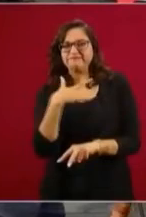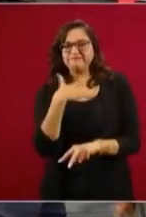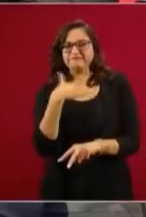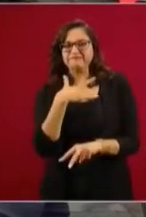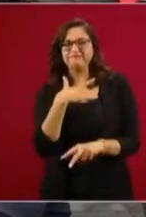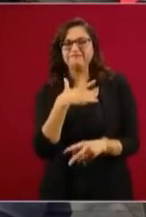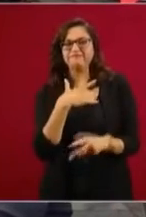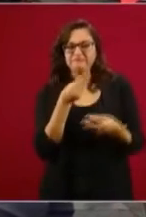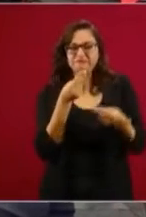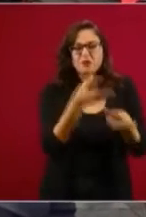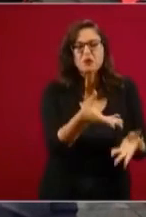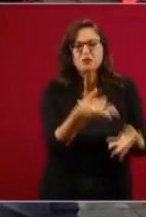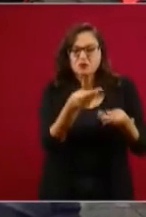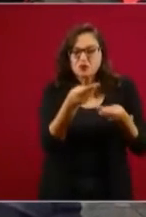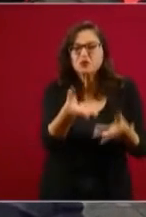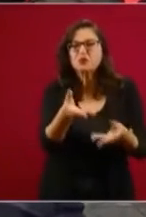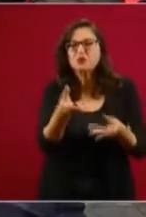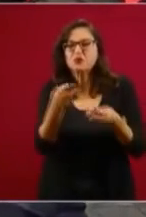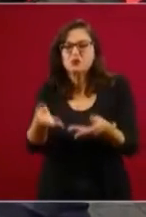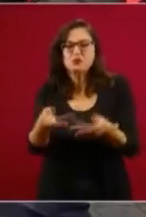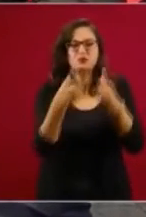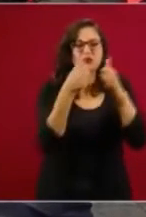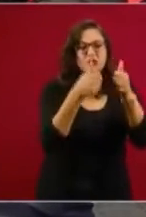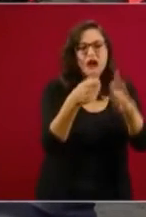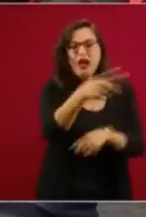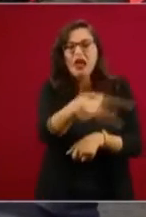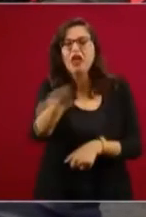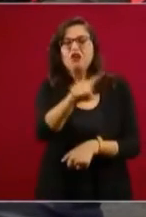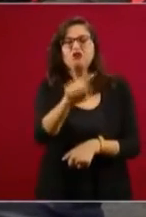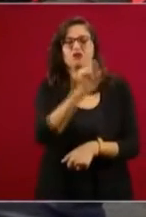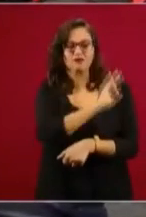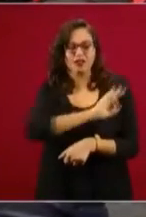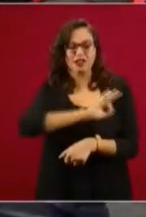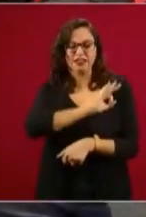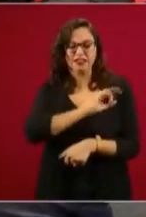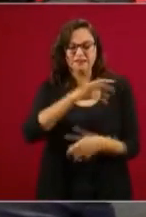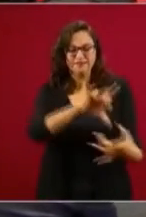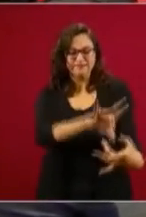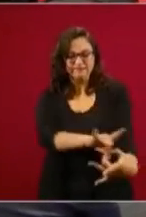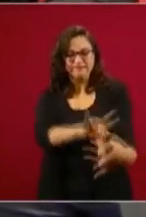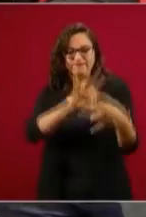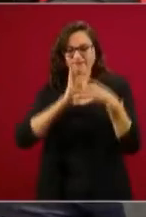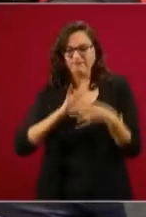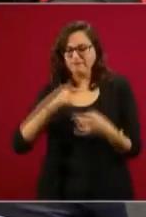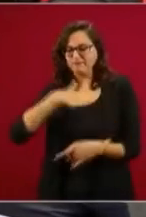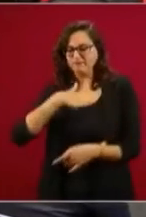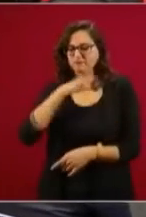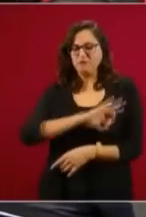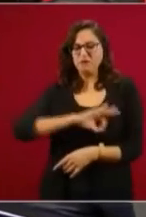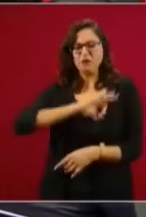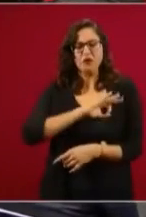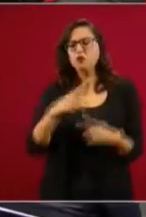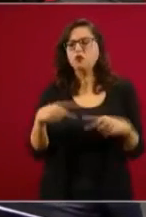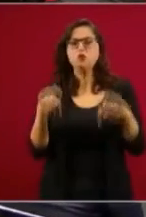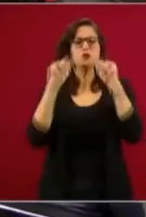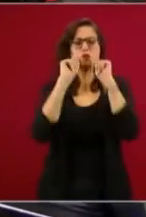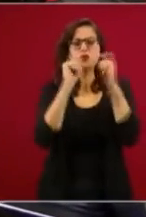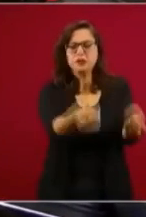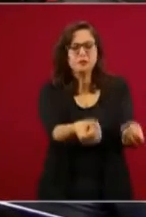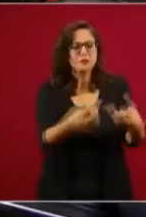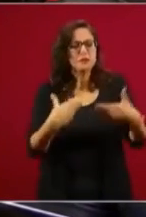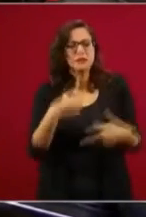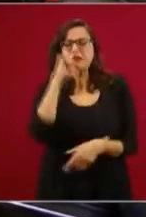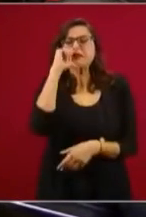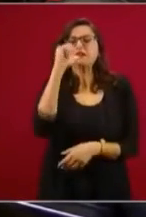respetado la autonomía de las instituciones, hablando de los ya referidos de otras tantas y qué tanto, bueno, pues este mensaje es